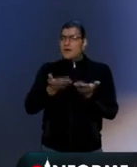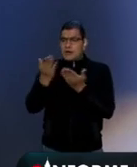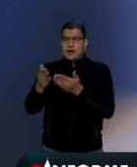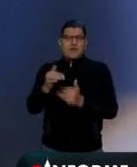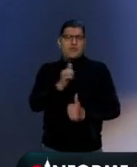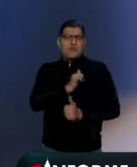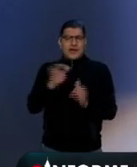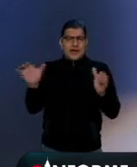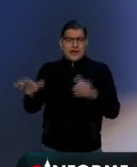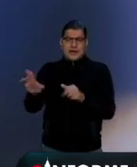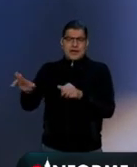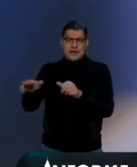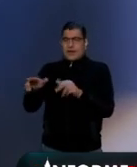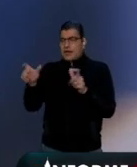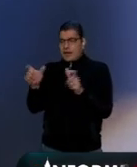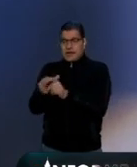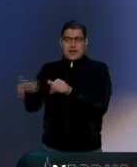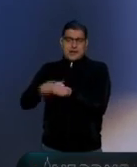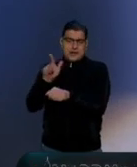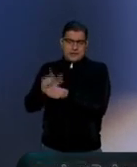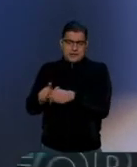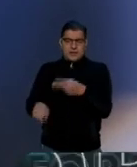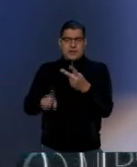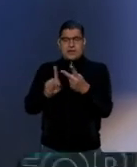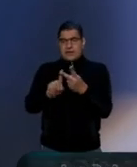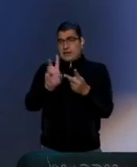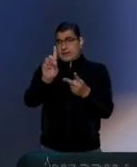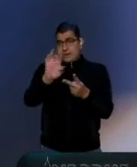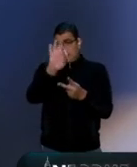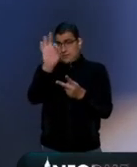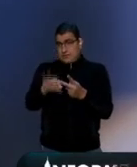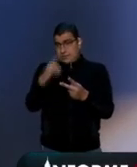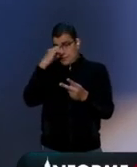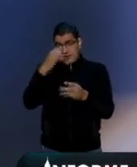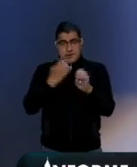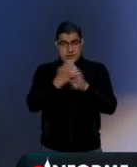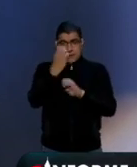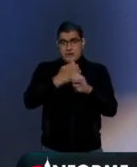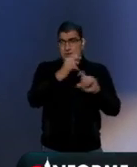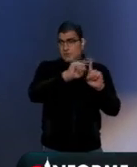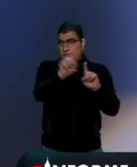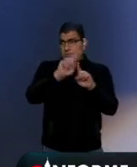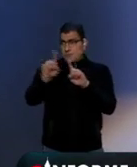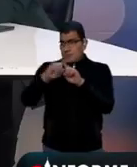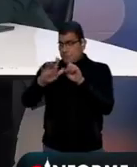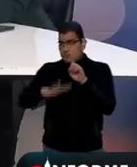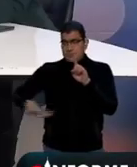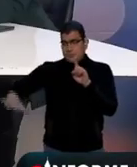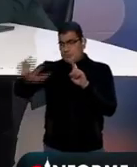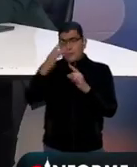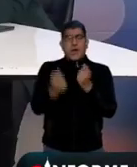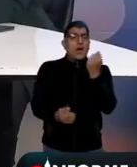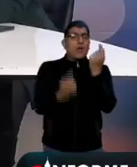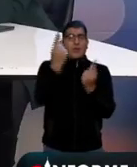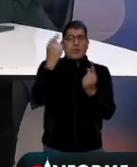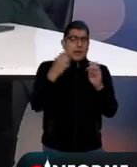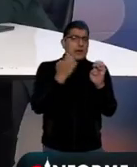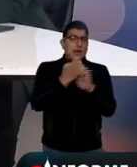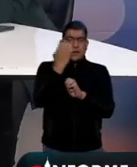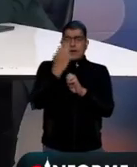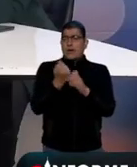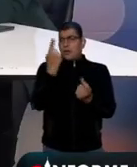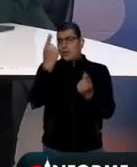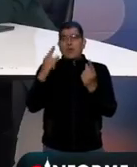la Guardia Nacional. 30% a las entidades federativas, algunas las menos